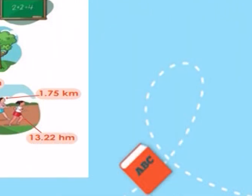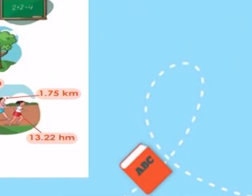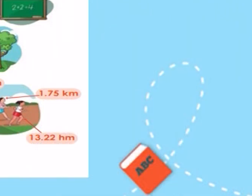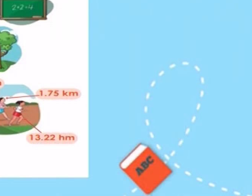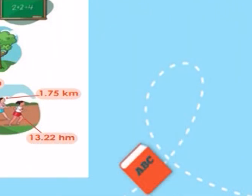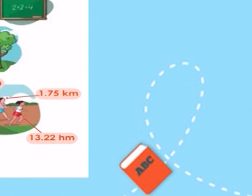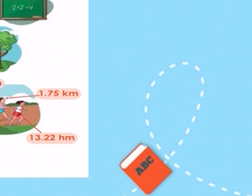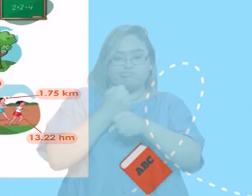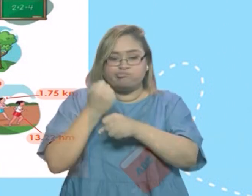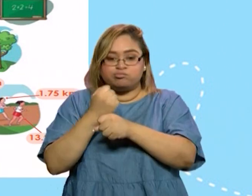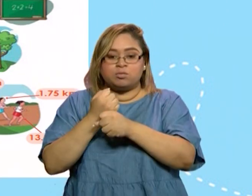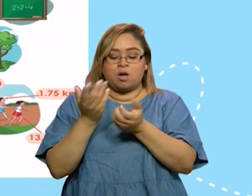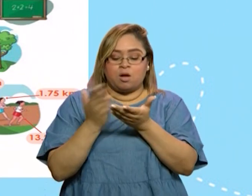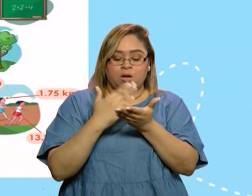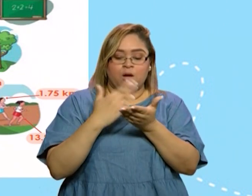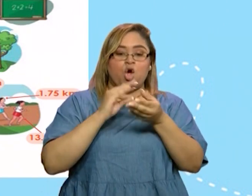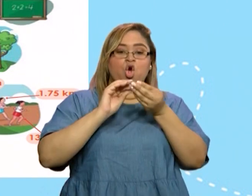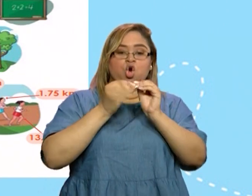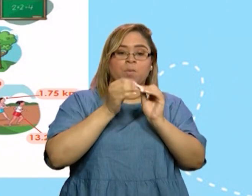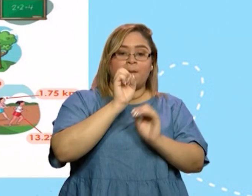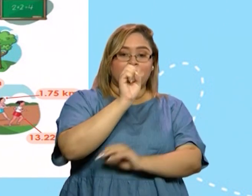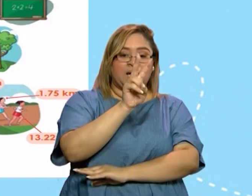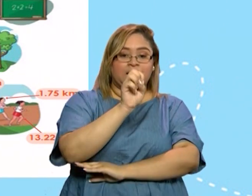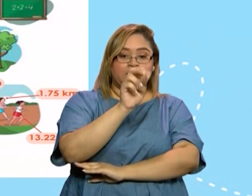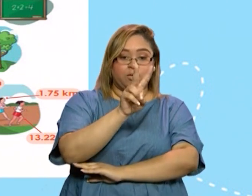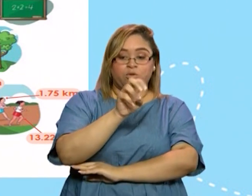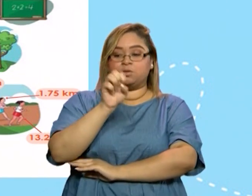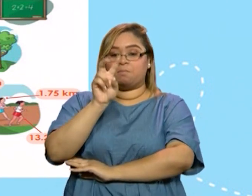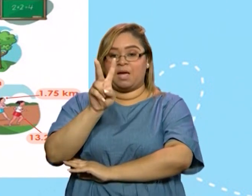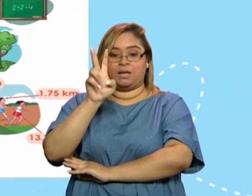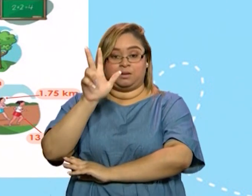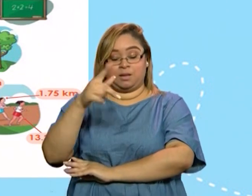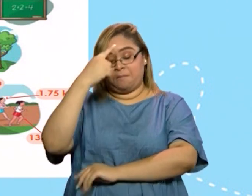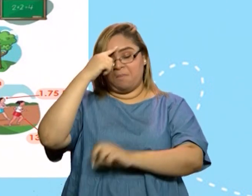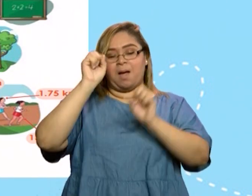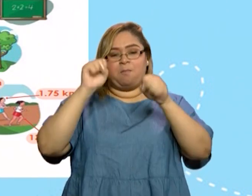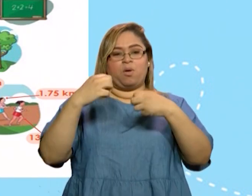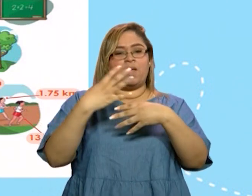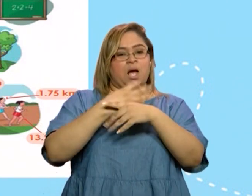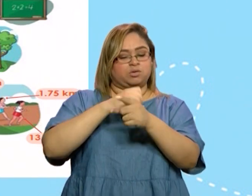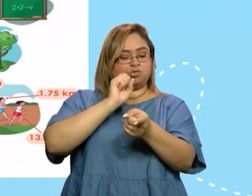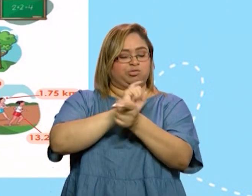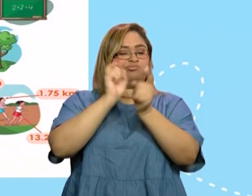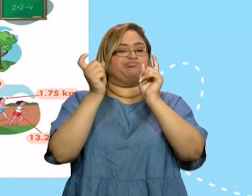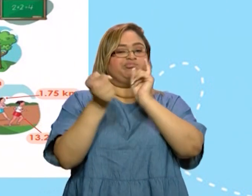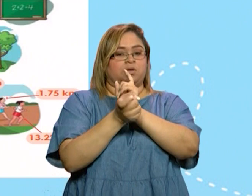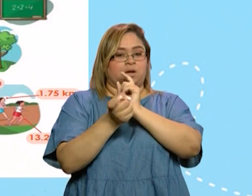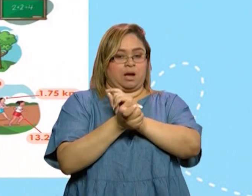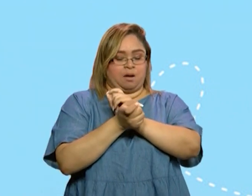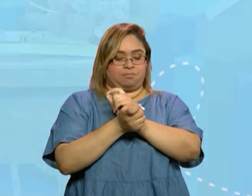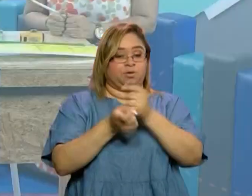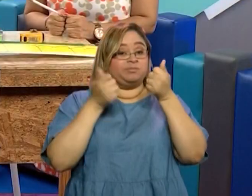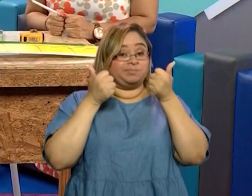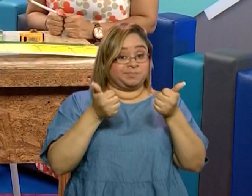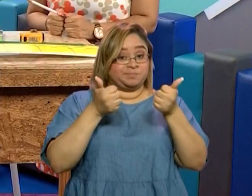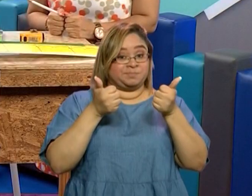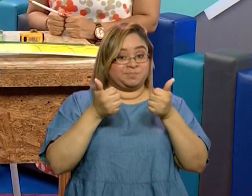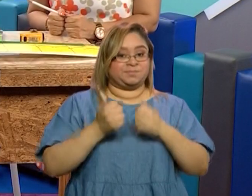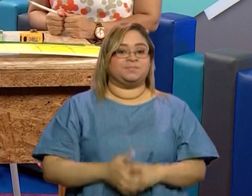libro de cuarto grado para que puedas hacer tus transformaciones ¿correcto? seguimos